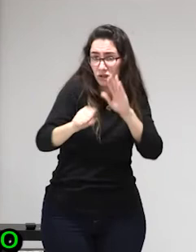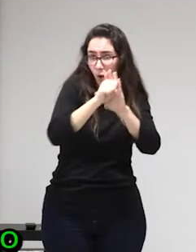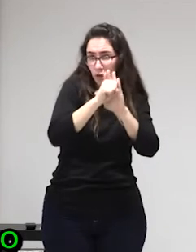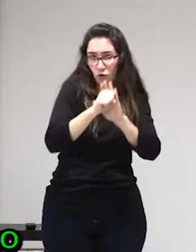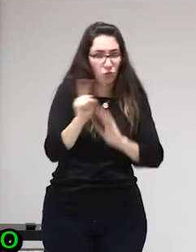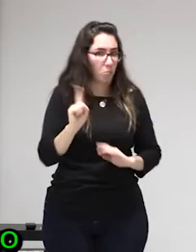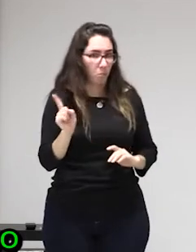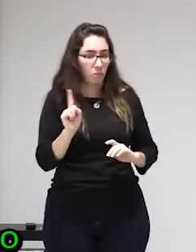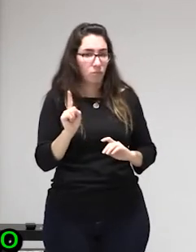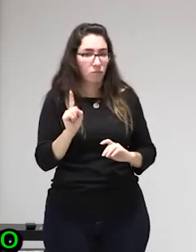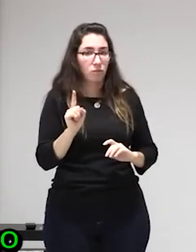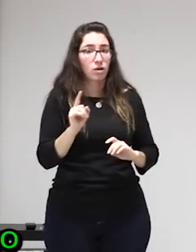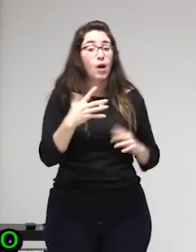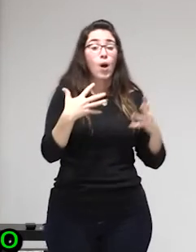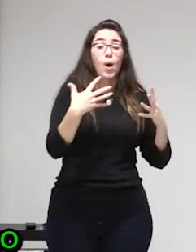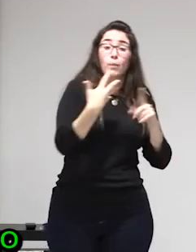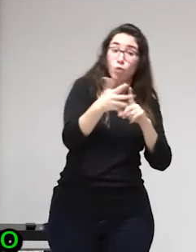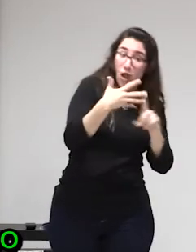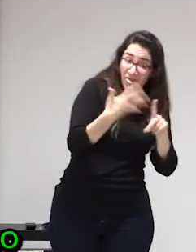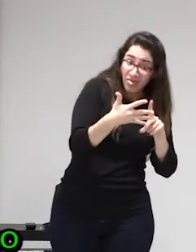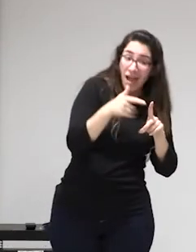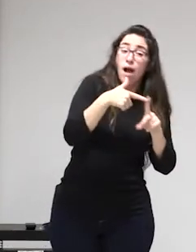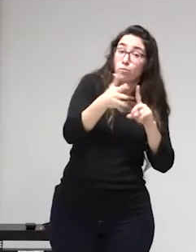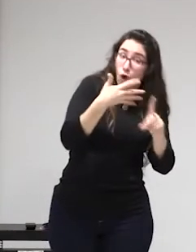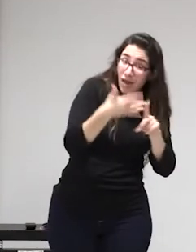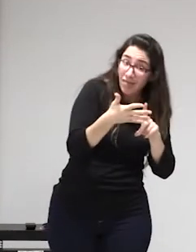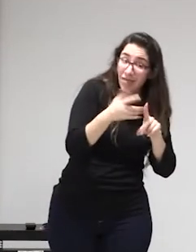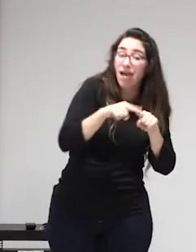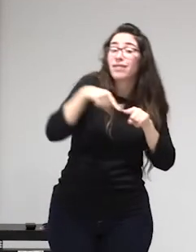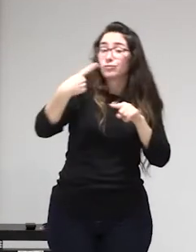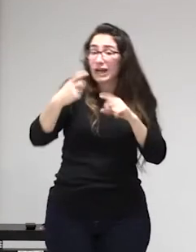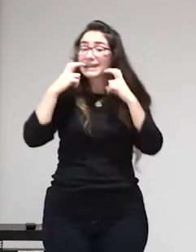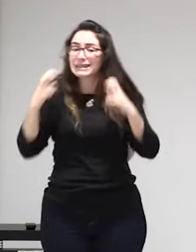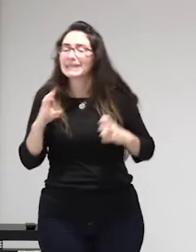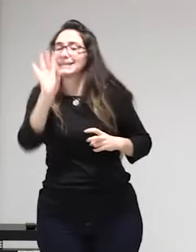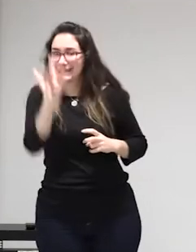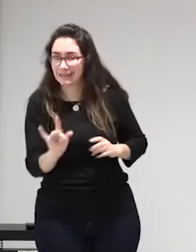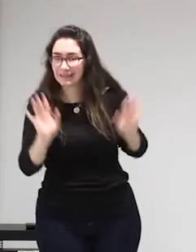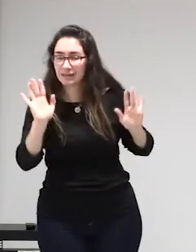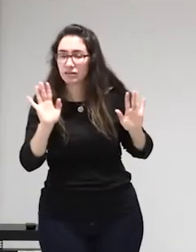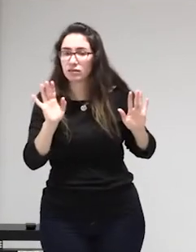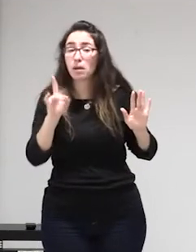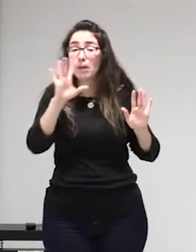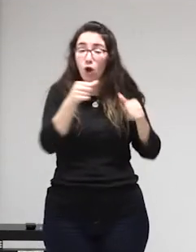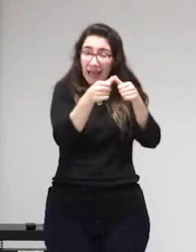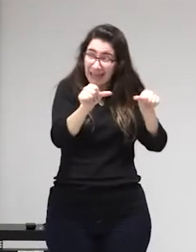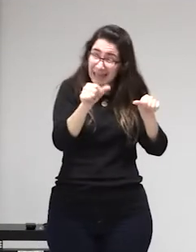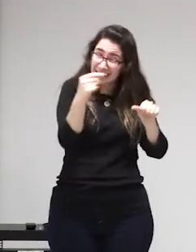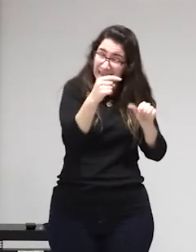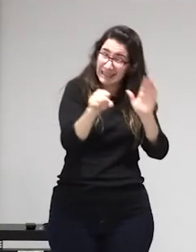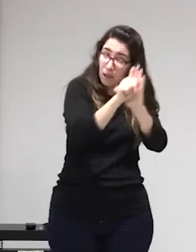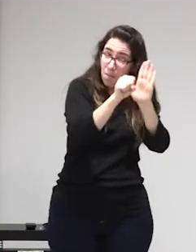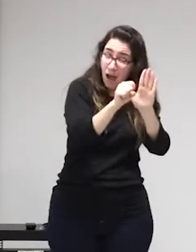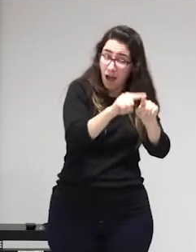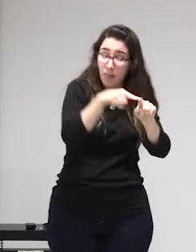acerca de cosas que se repiten desde el abolicionismo como que las consecuencias de ejercer la prostitución pues son